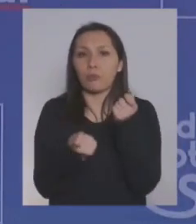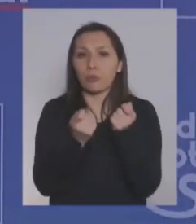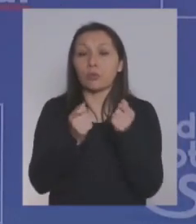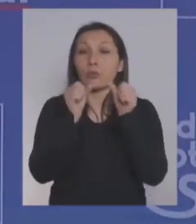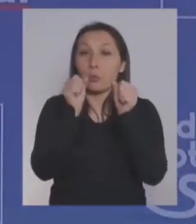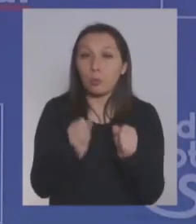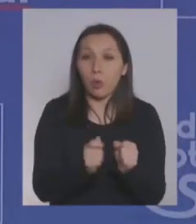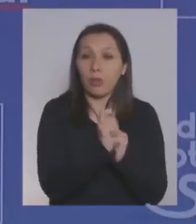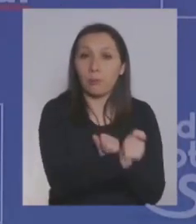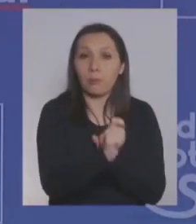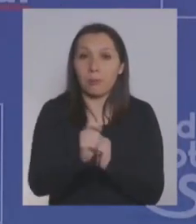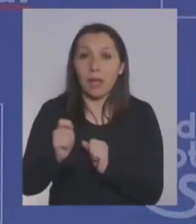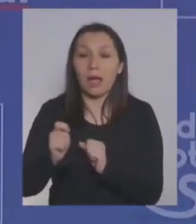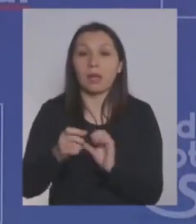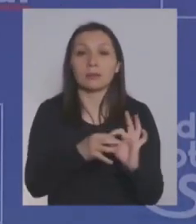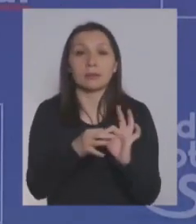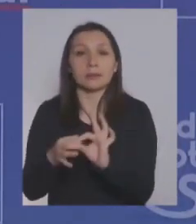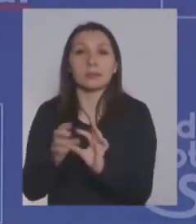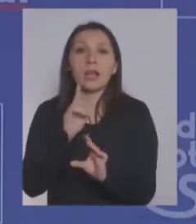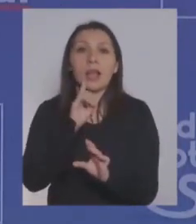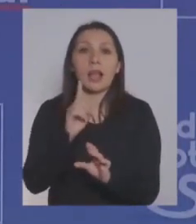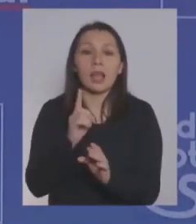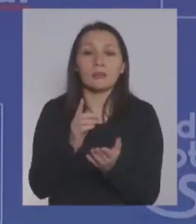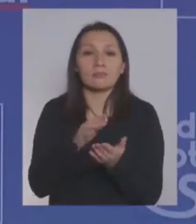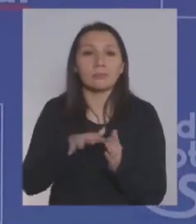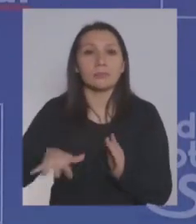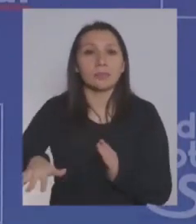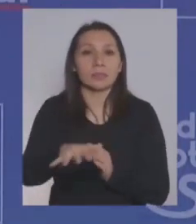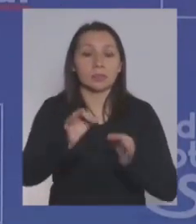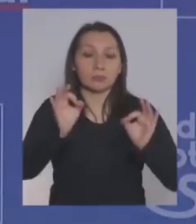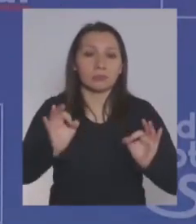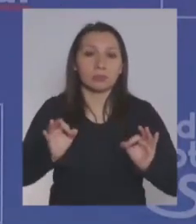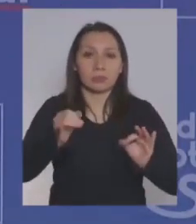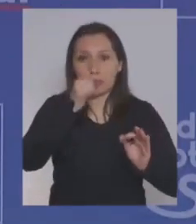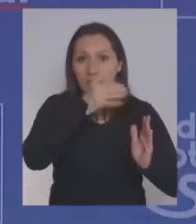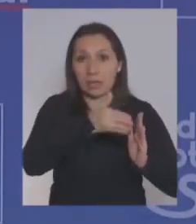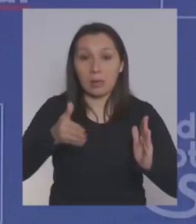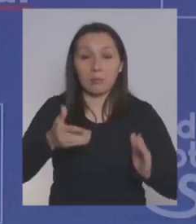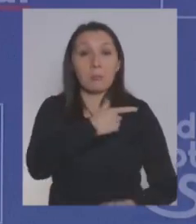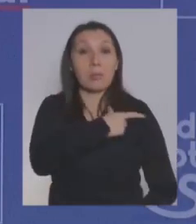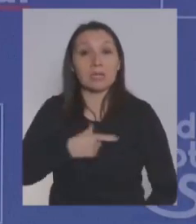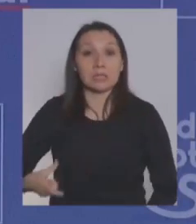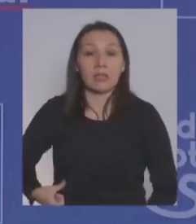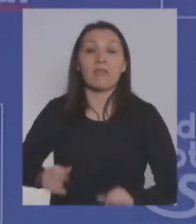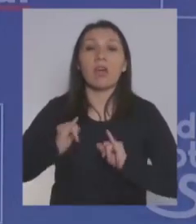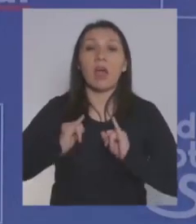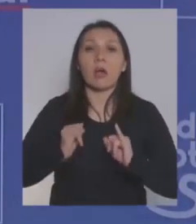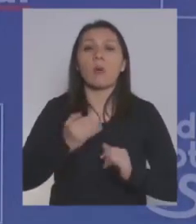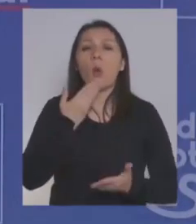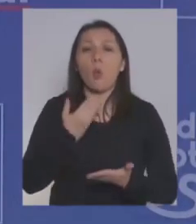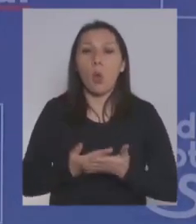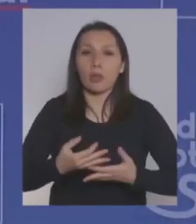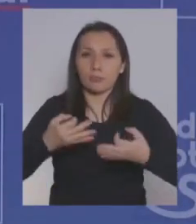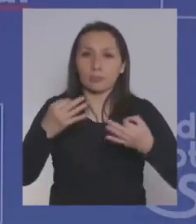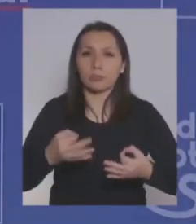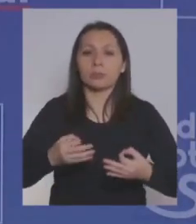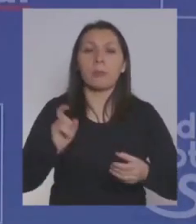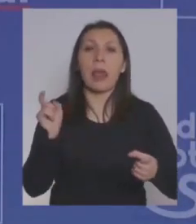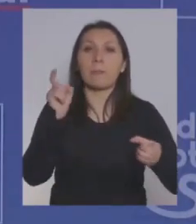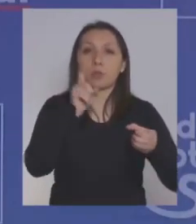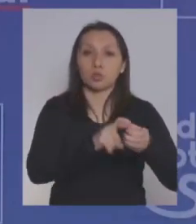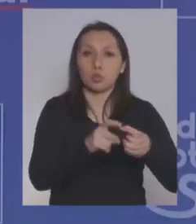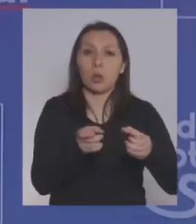alcance que lo define obviamente las condiciones de ese momento por parte del presidente se informará cuál es el momento oportuno para postular.